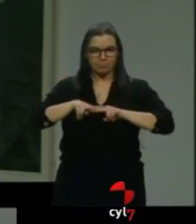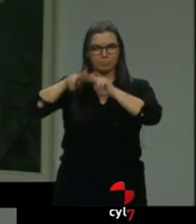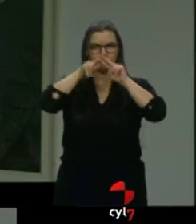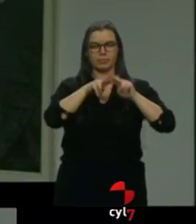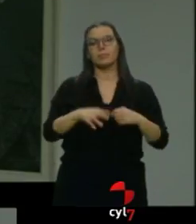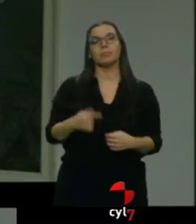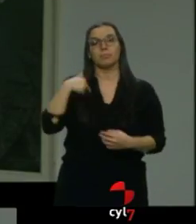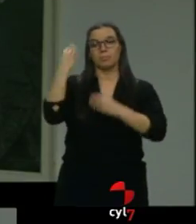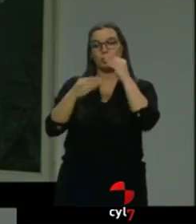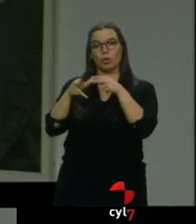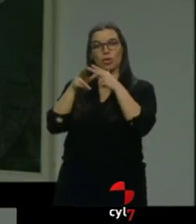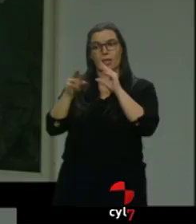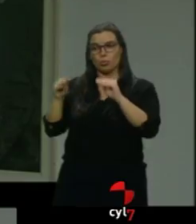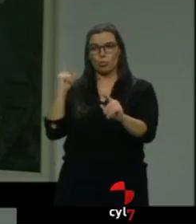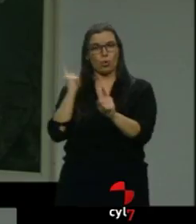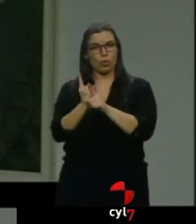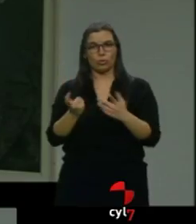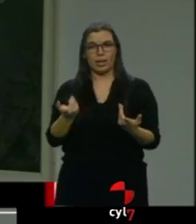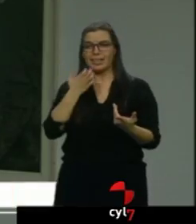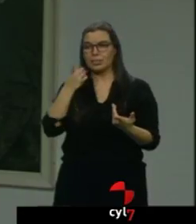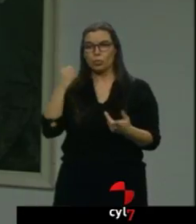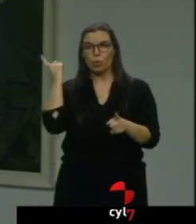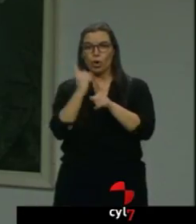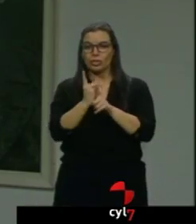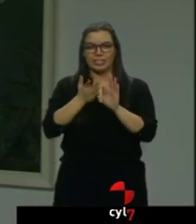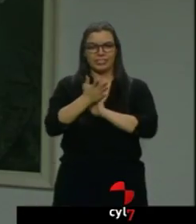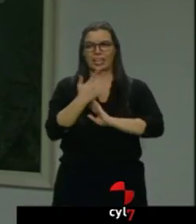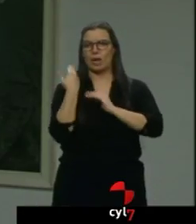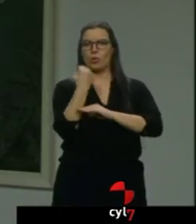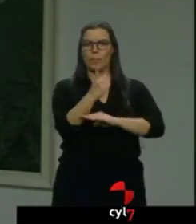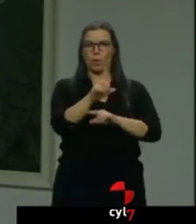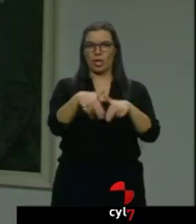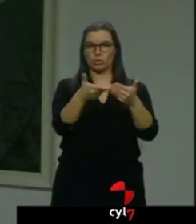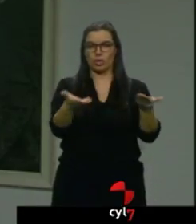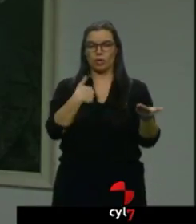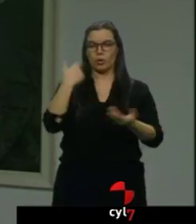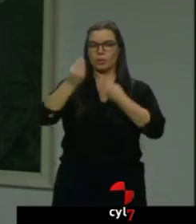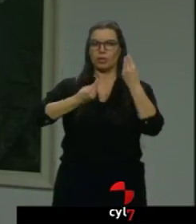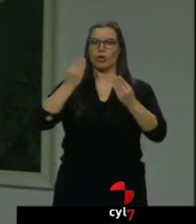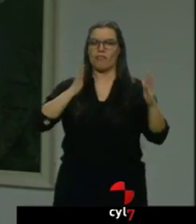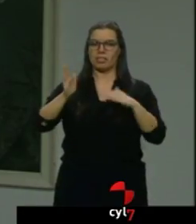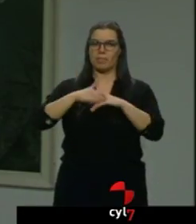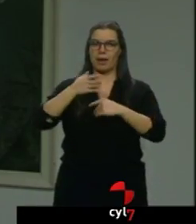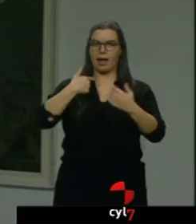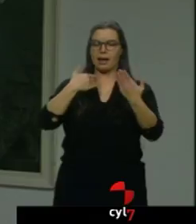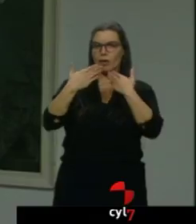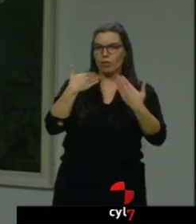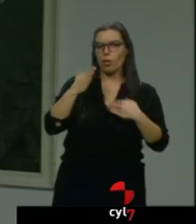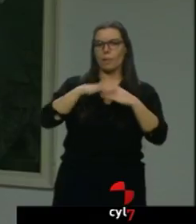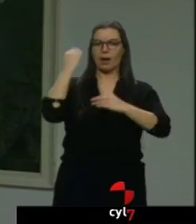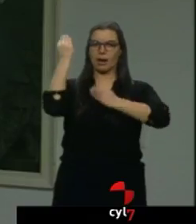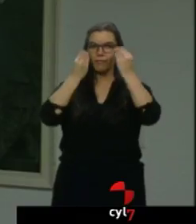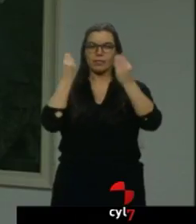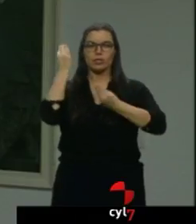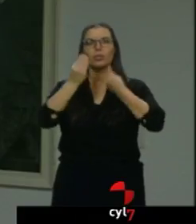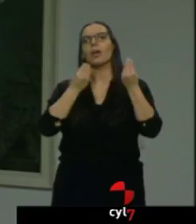su propia sociedad. Por tanto, yo creo que hay un periodo todavía de negociación, yo creo que hay un periodo para reflexionar y también,